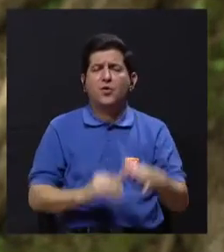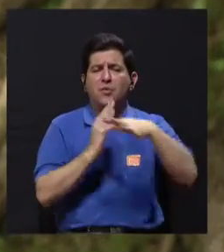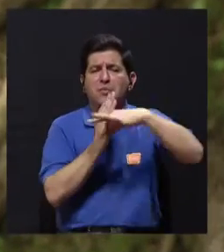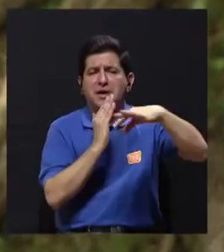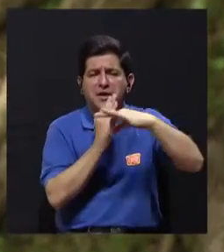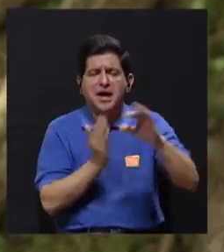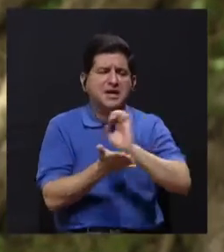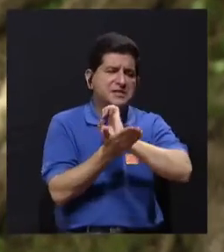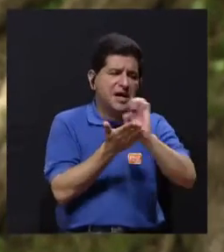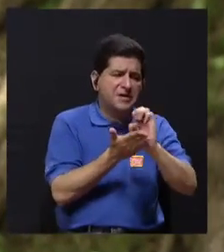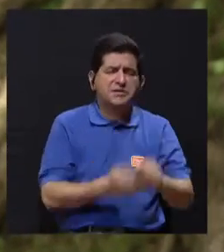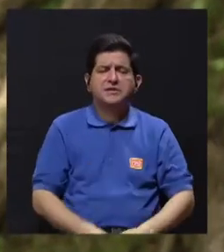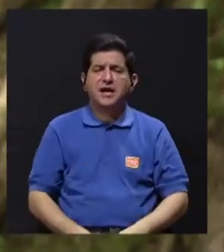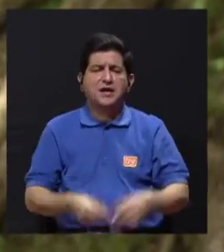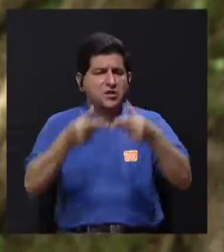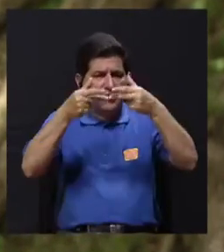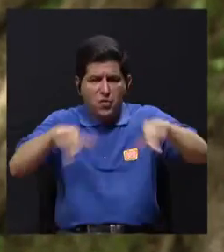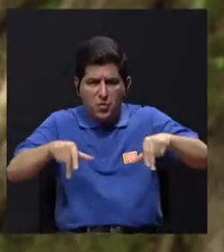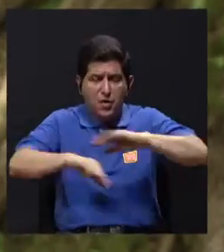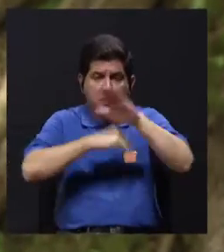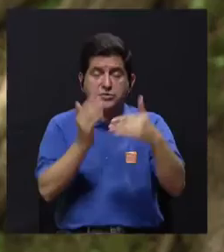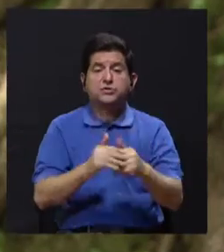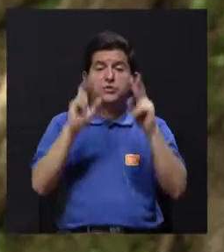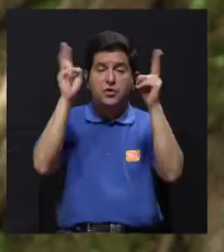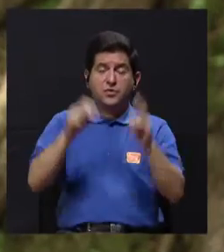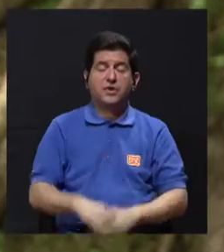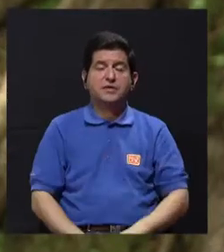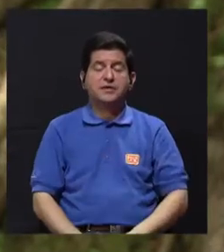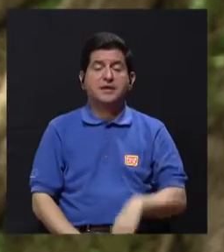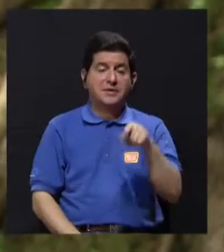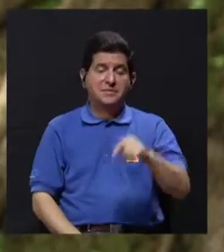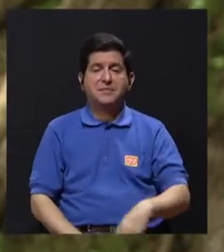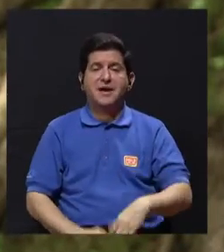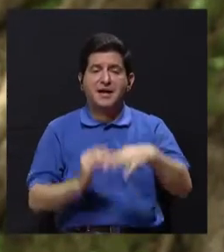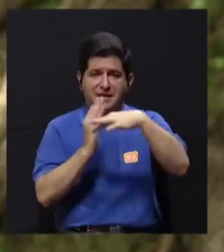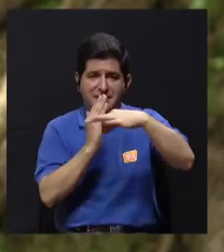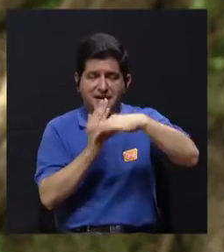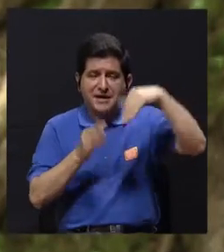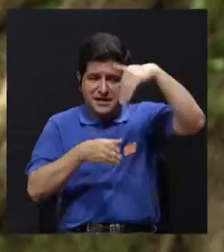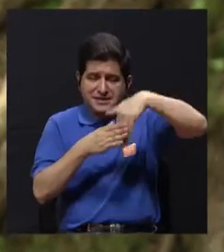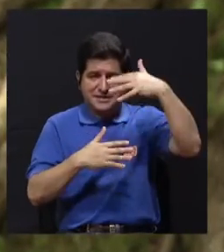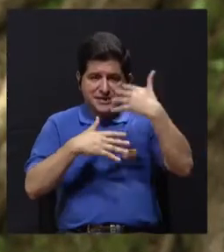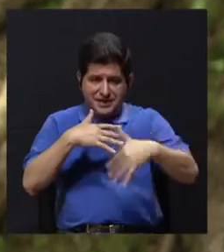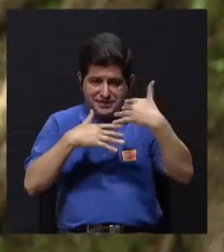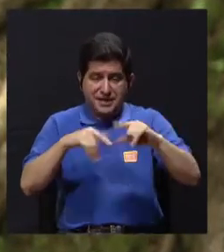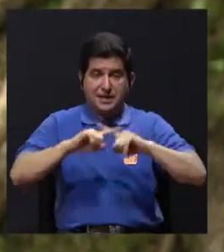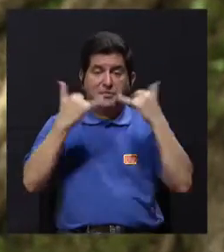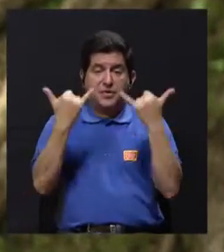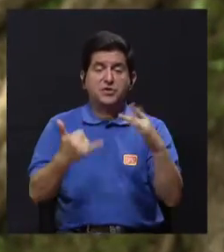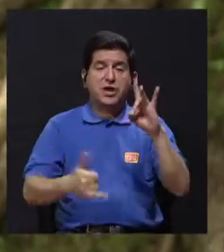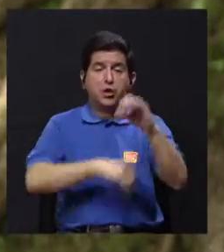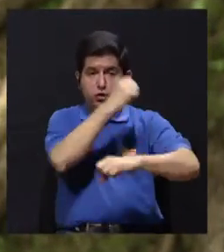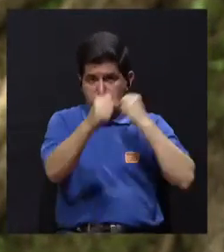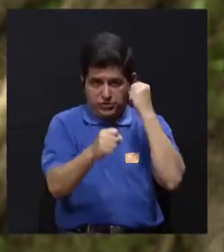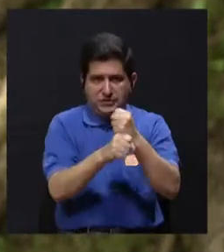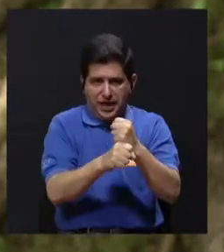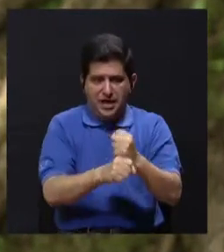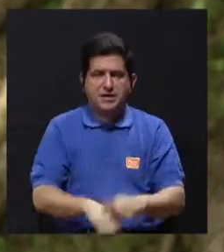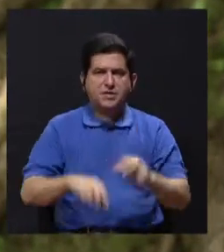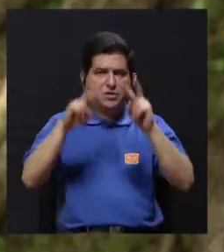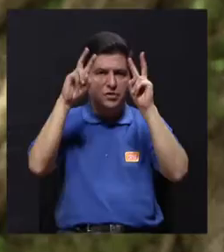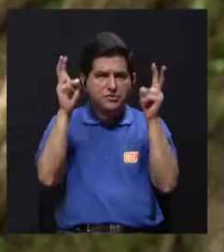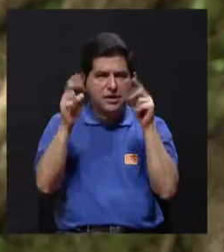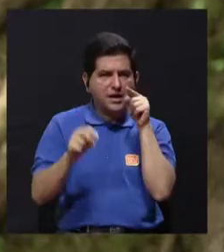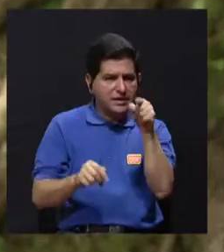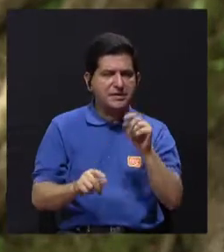grasas, que tiene que evitar esto, que no puede comer huevos y todo por el tema de colesterol. Sin embargo, cuando uno ya ha llegado a tener 80 años y